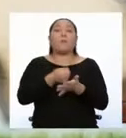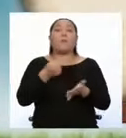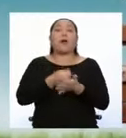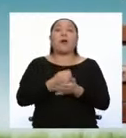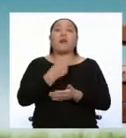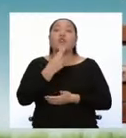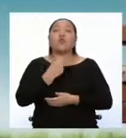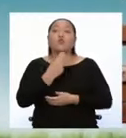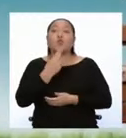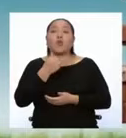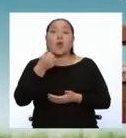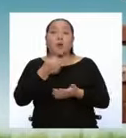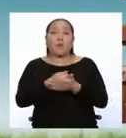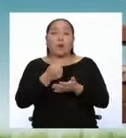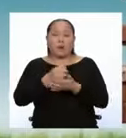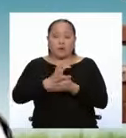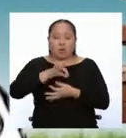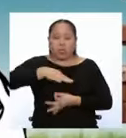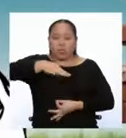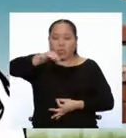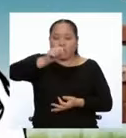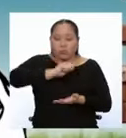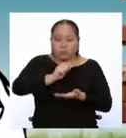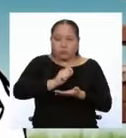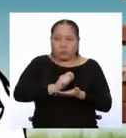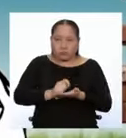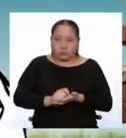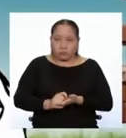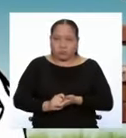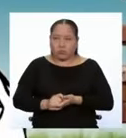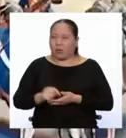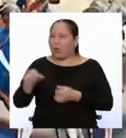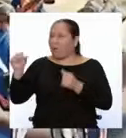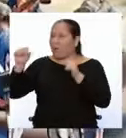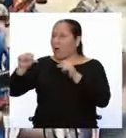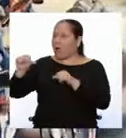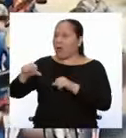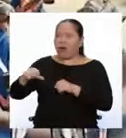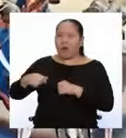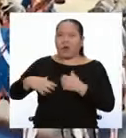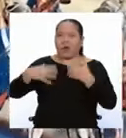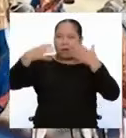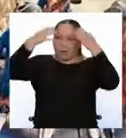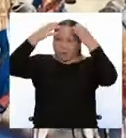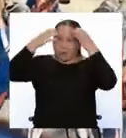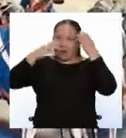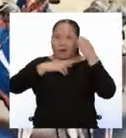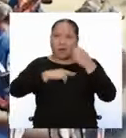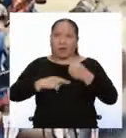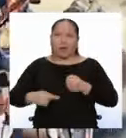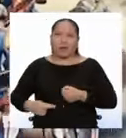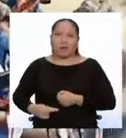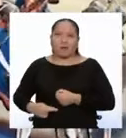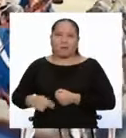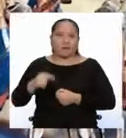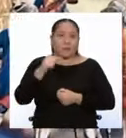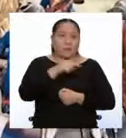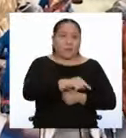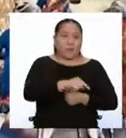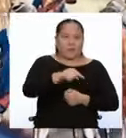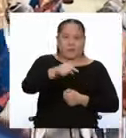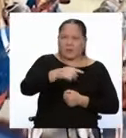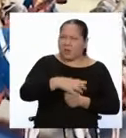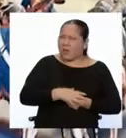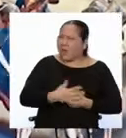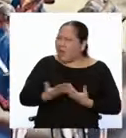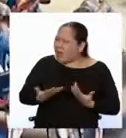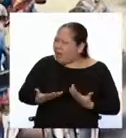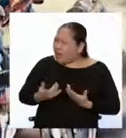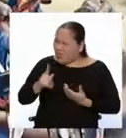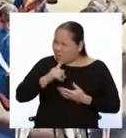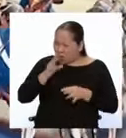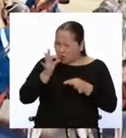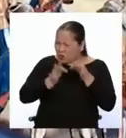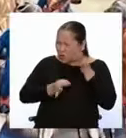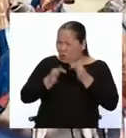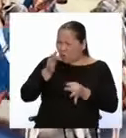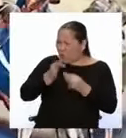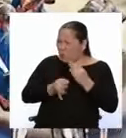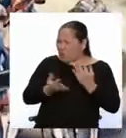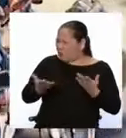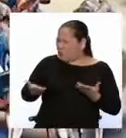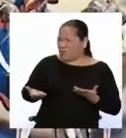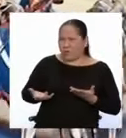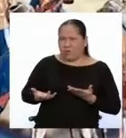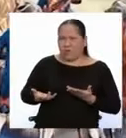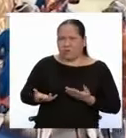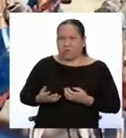utilizado para los contratos. ¡Qué mala onda es el rey! Por supuesto, esto les pareció muy injusto a los colonos norteamericanos